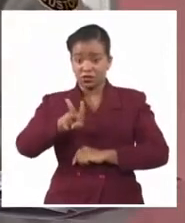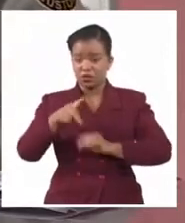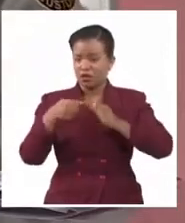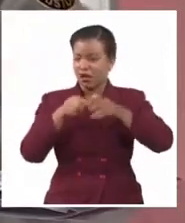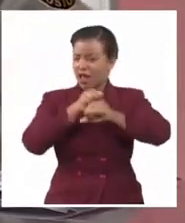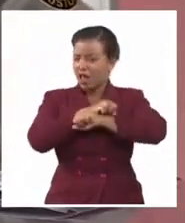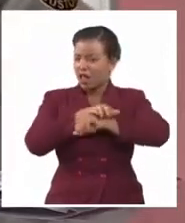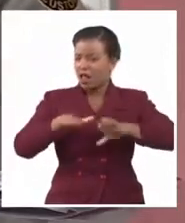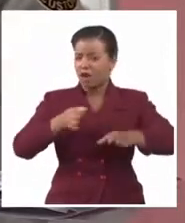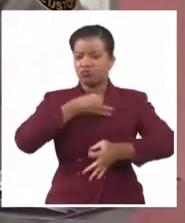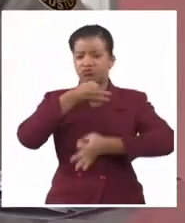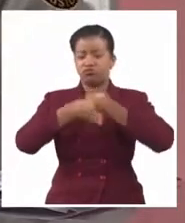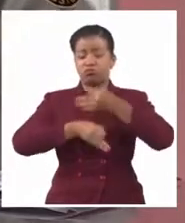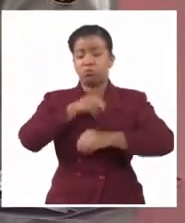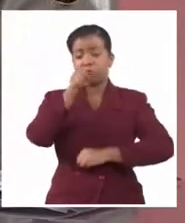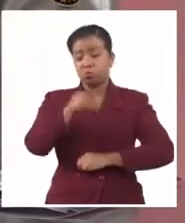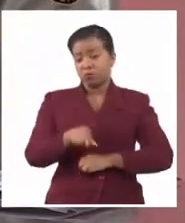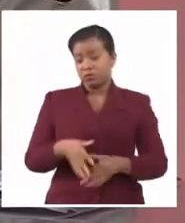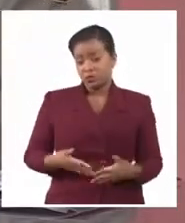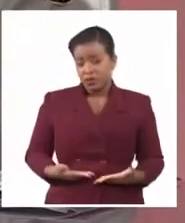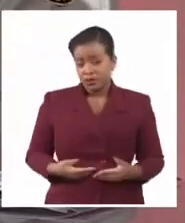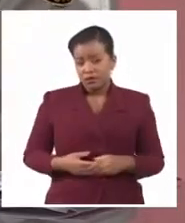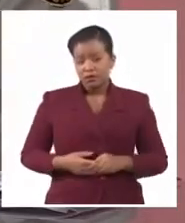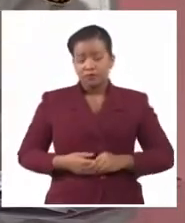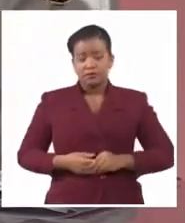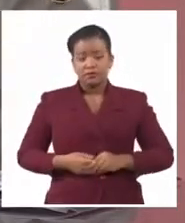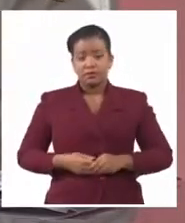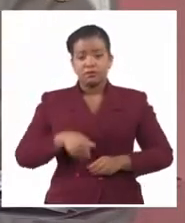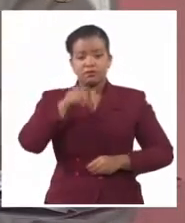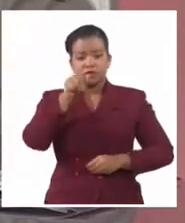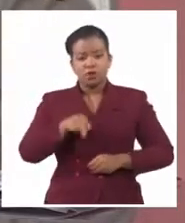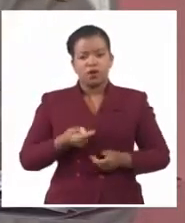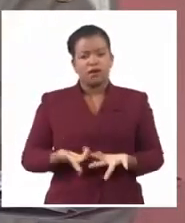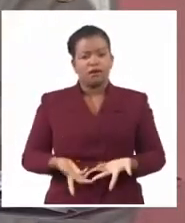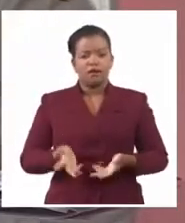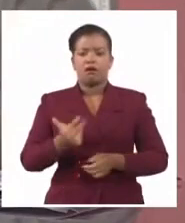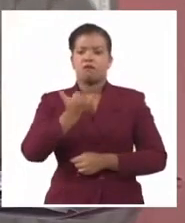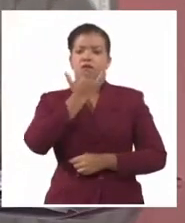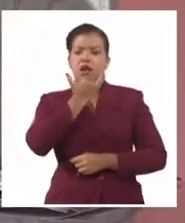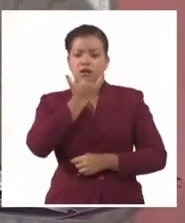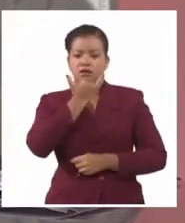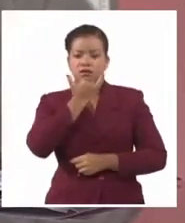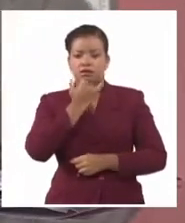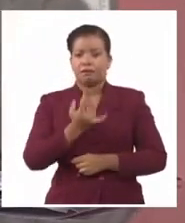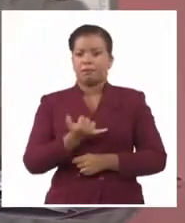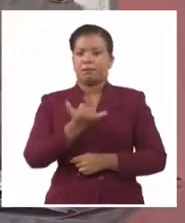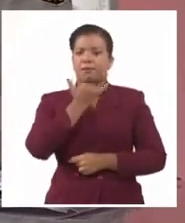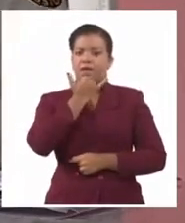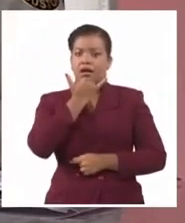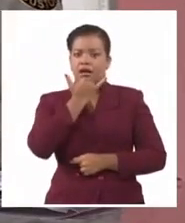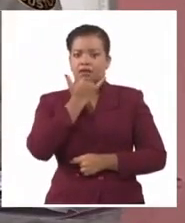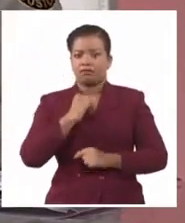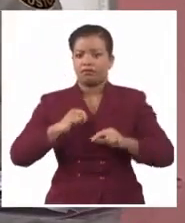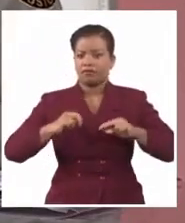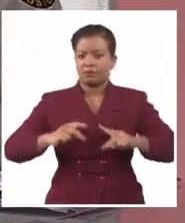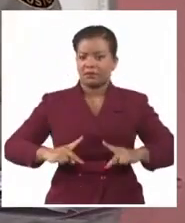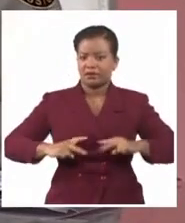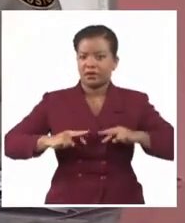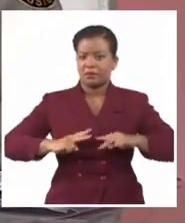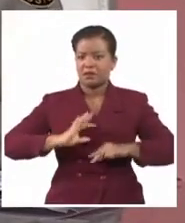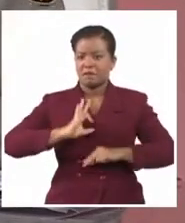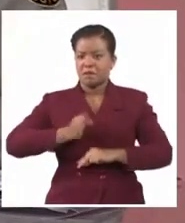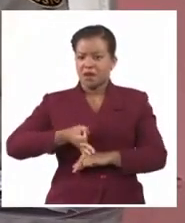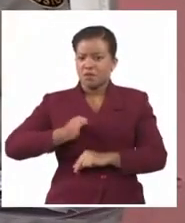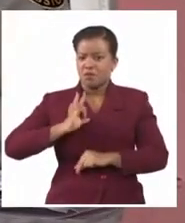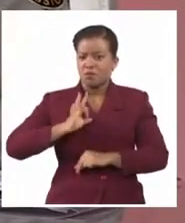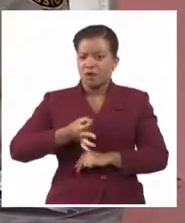que las personas que se determinen, que de forma reiterada están haciendo importaciones de los mismos artículos y productos, ¿no?,